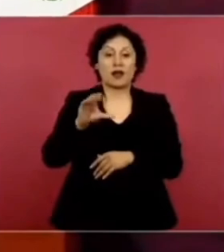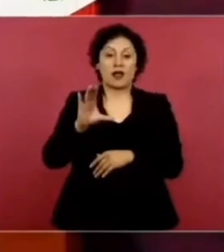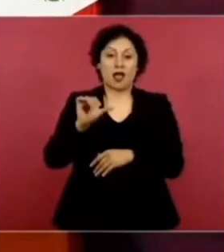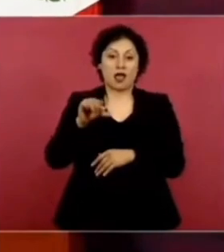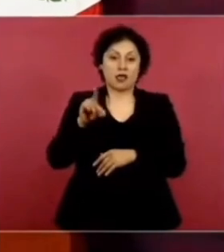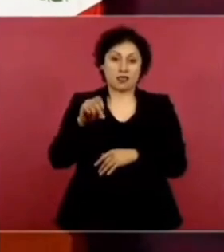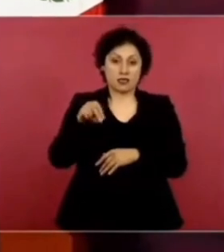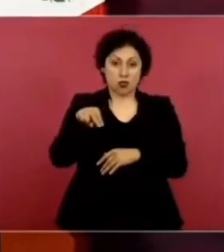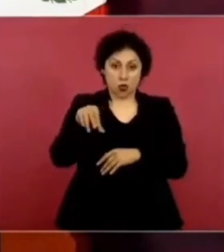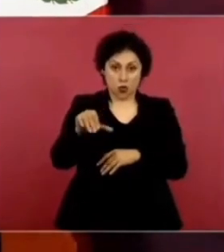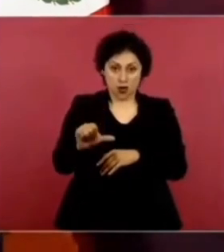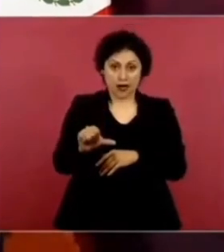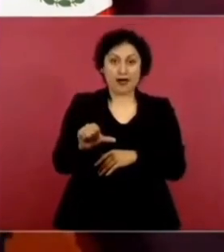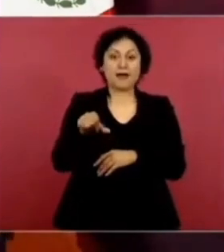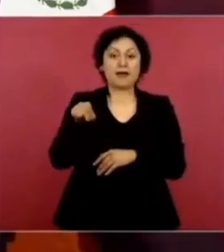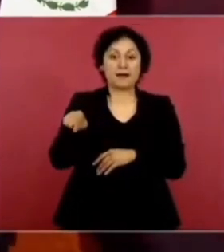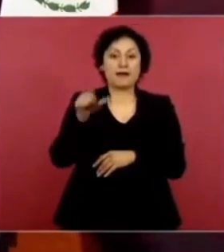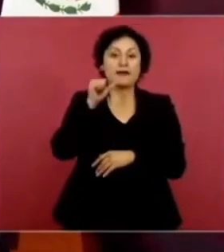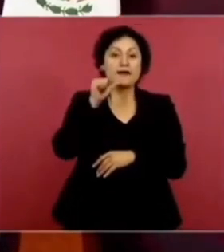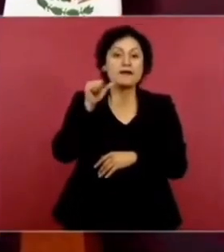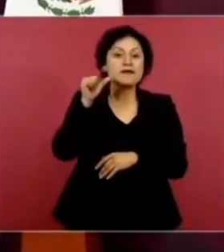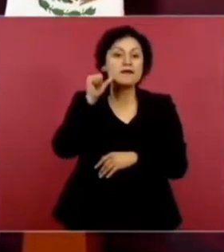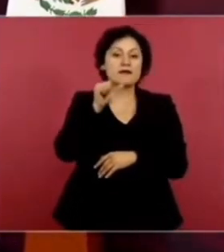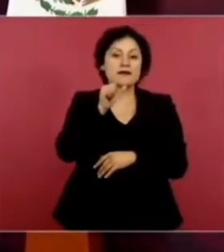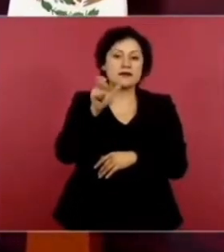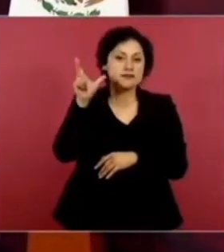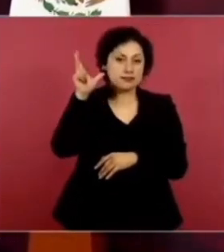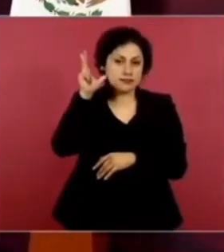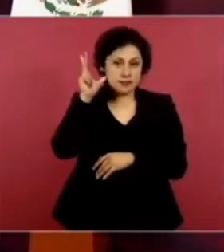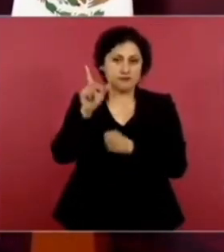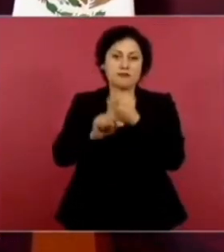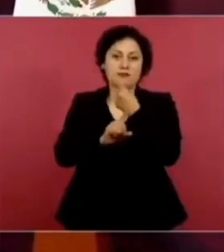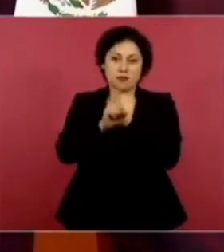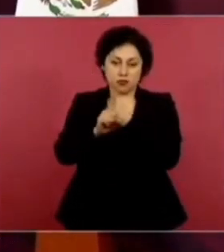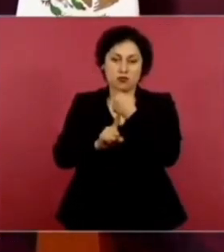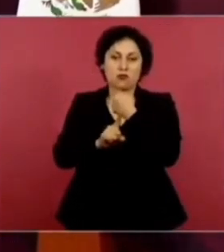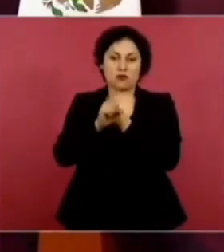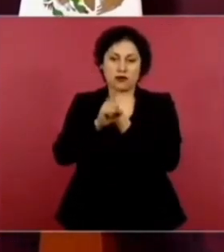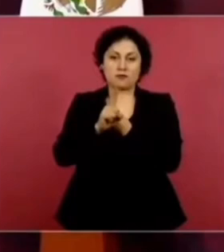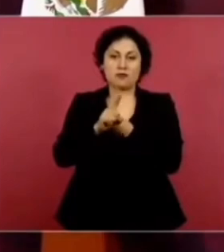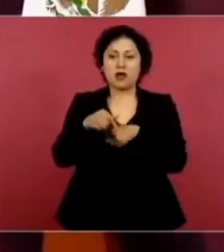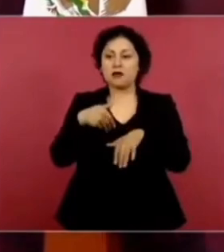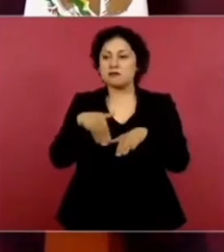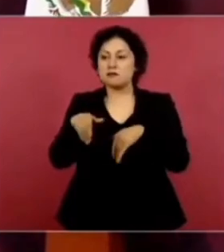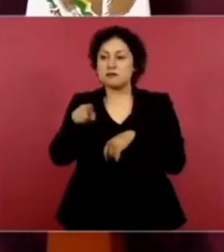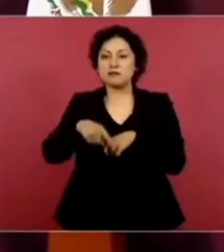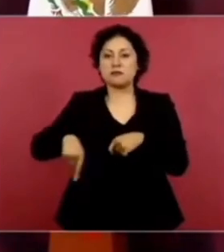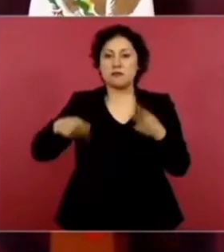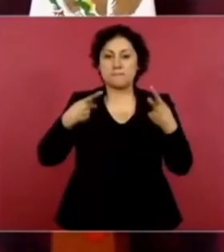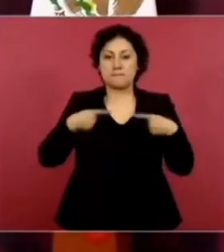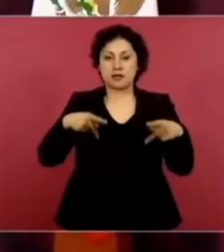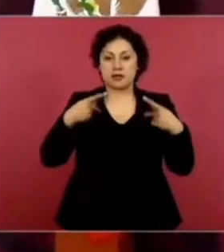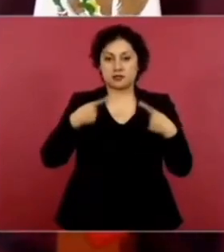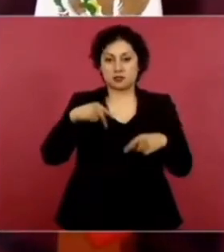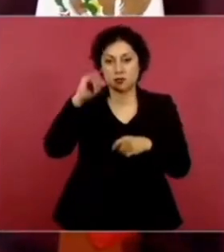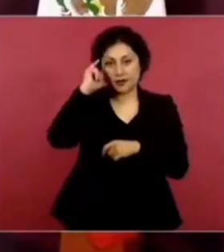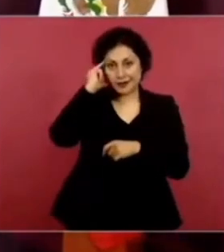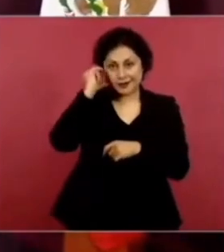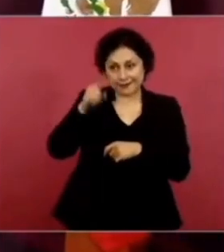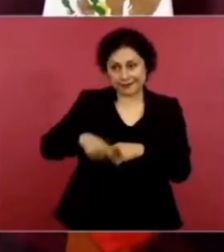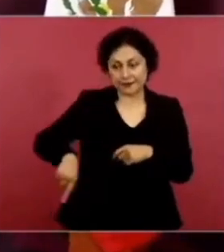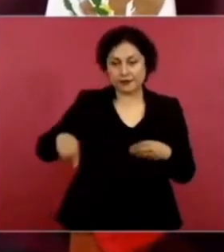Ayer. Antier. ayer. Nos. Detuvieron. Unos pobladores. A.